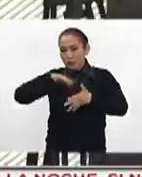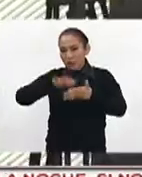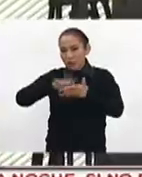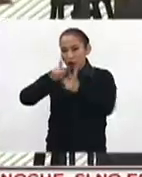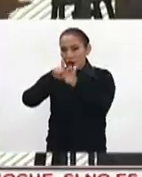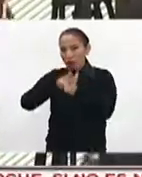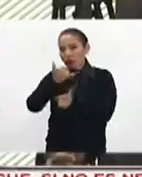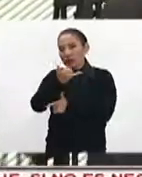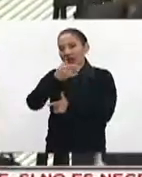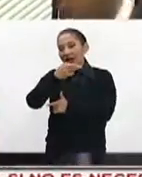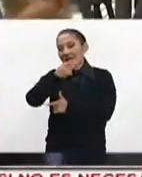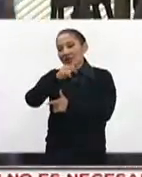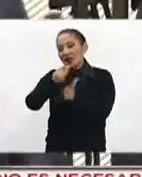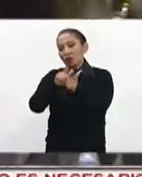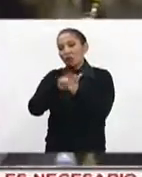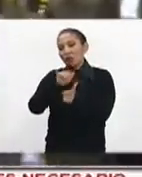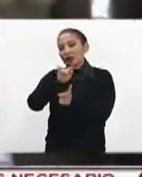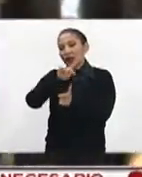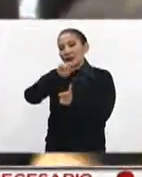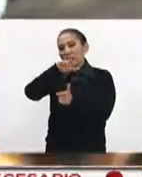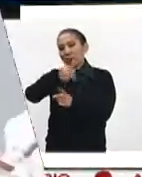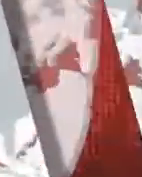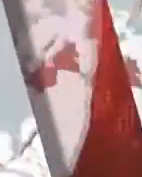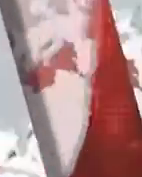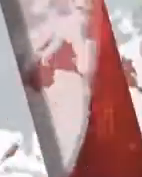del grupo yihadista Estado Islámico.